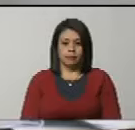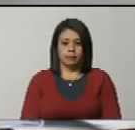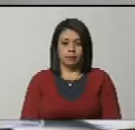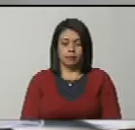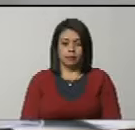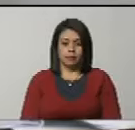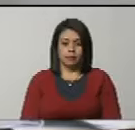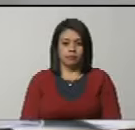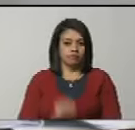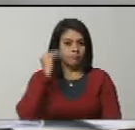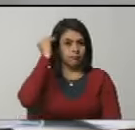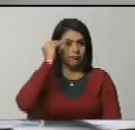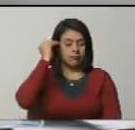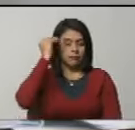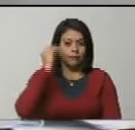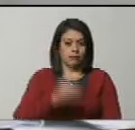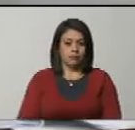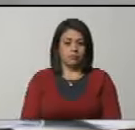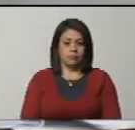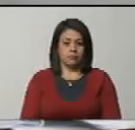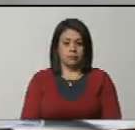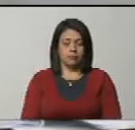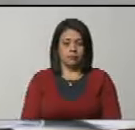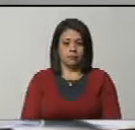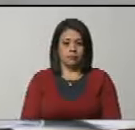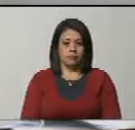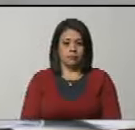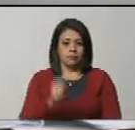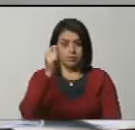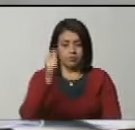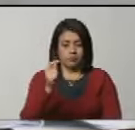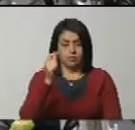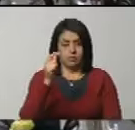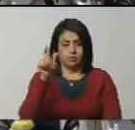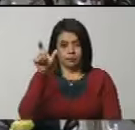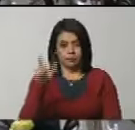En consideración, diputado Correa.